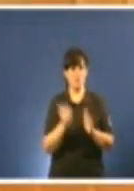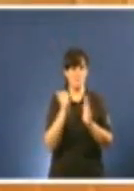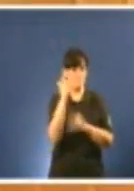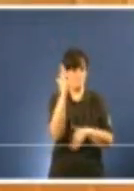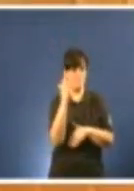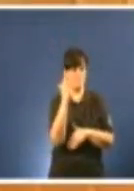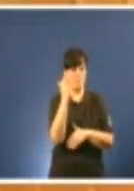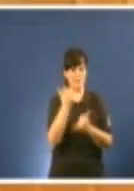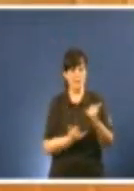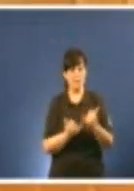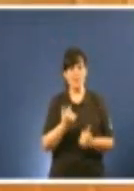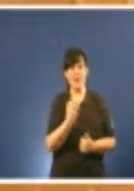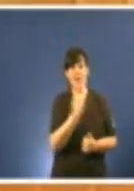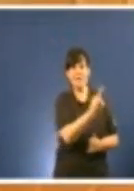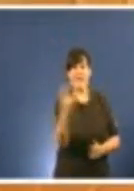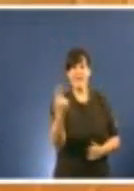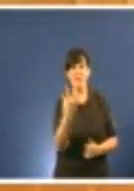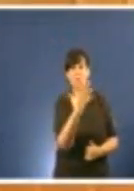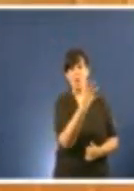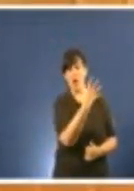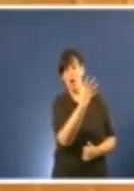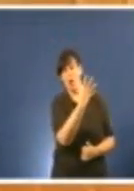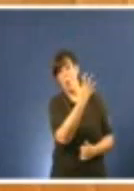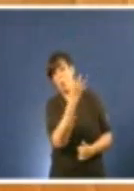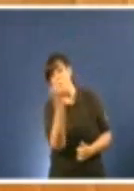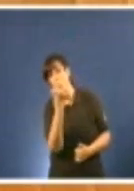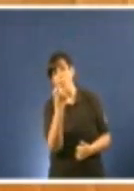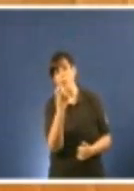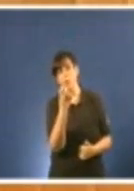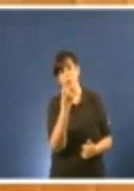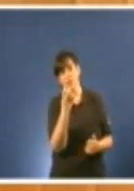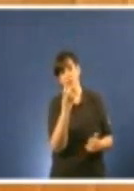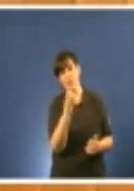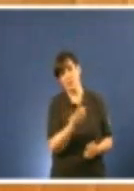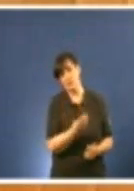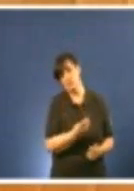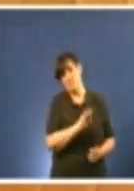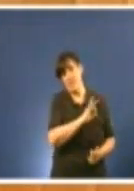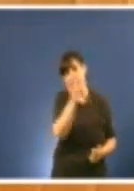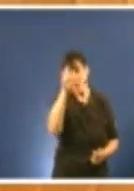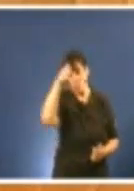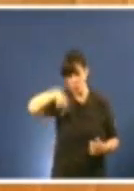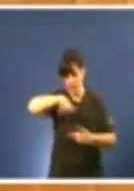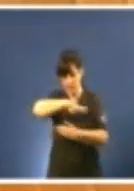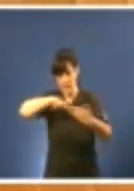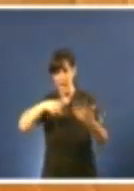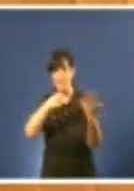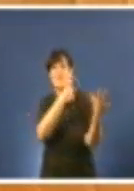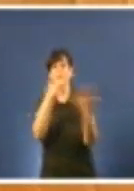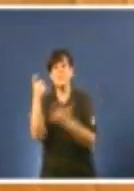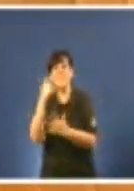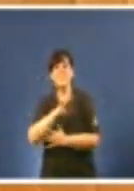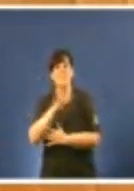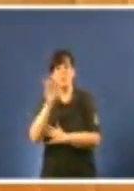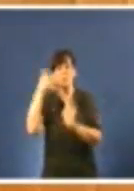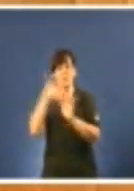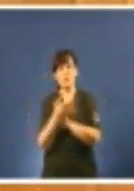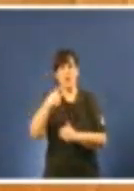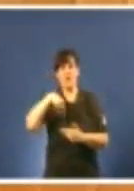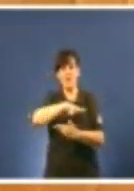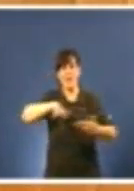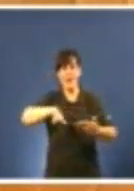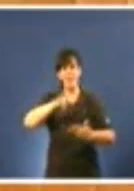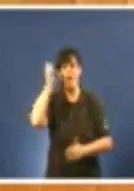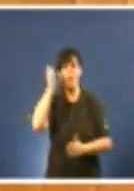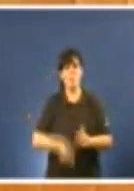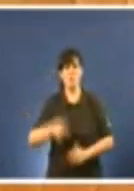de 463 euros. En Galiza de 619 euros. Pagamos as infraccións máis caras. Foi